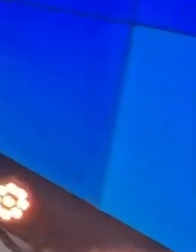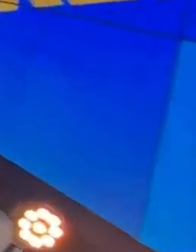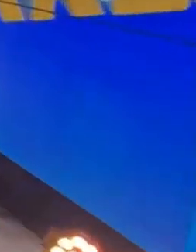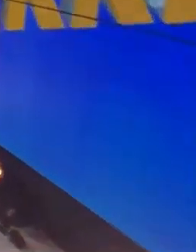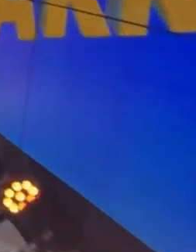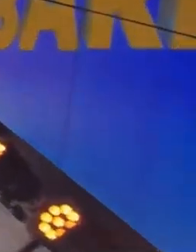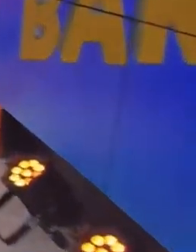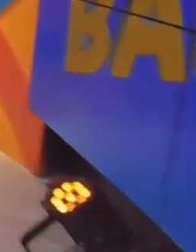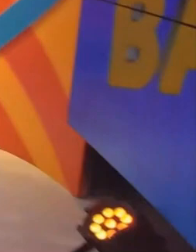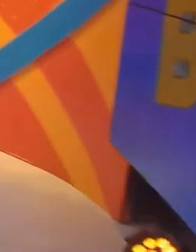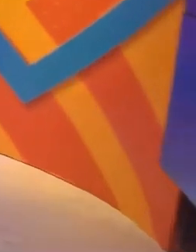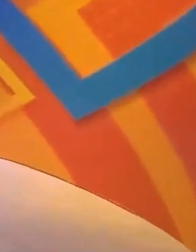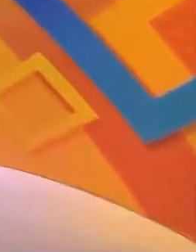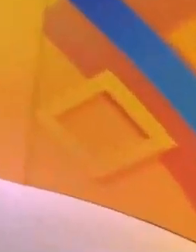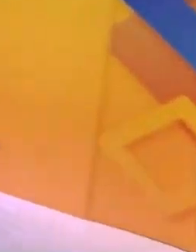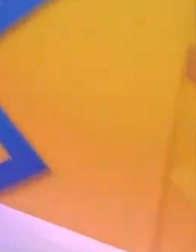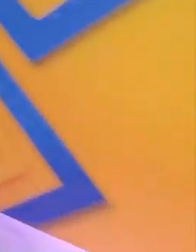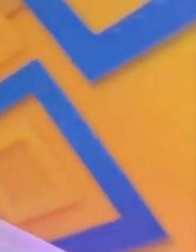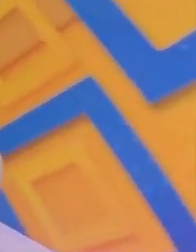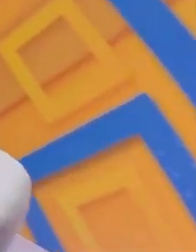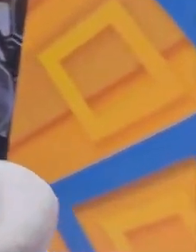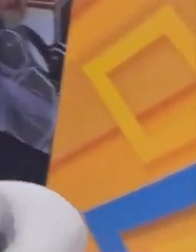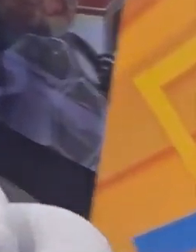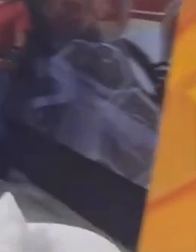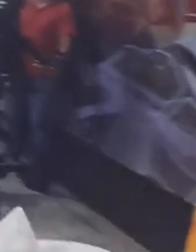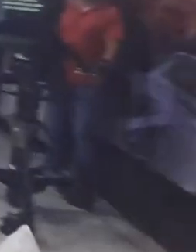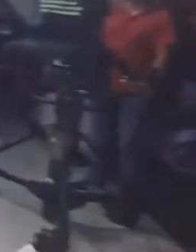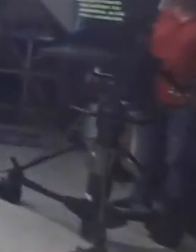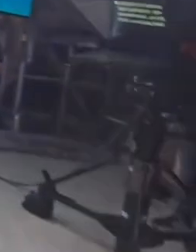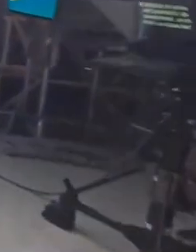¿Cómo estás? fin de semana, José. Bien.